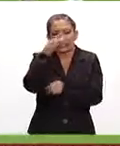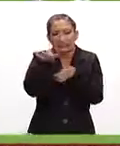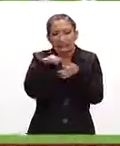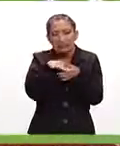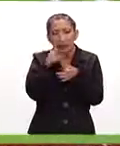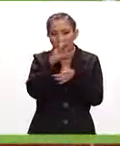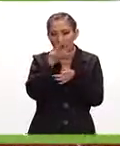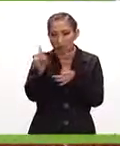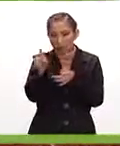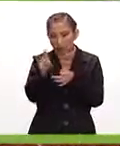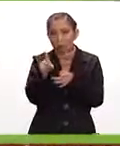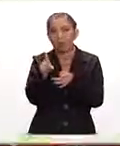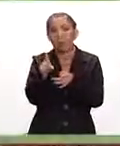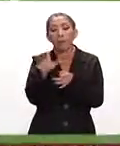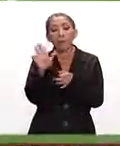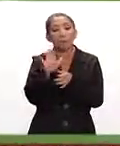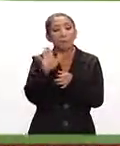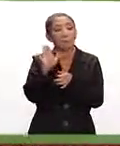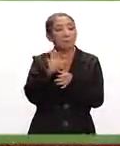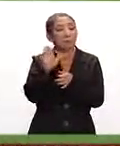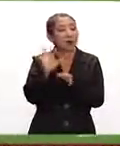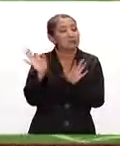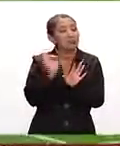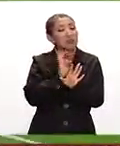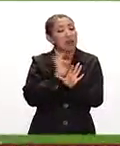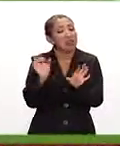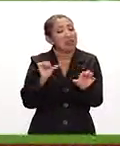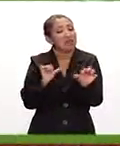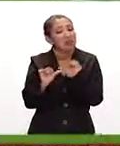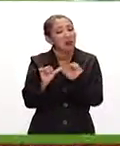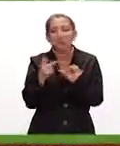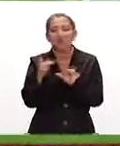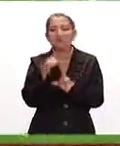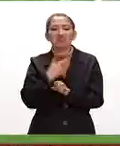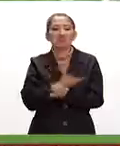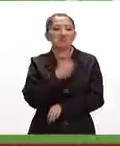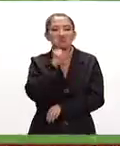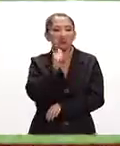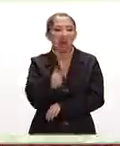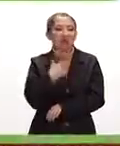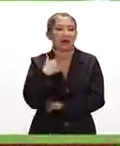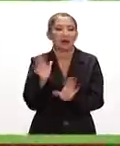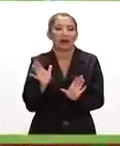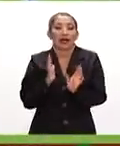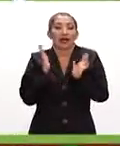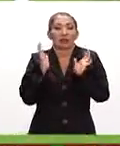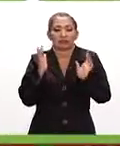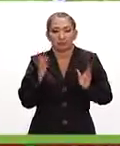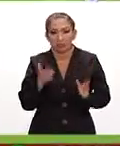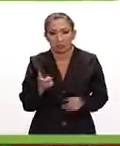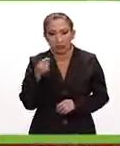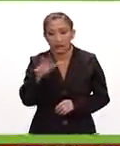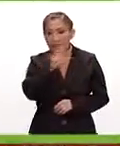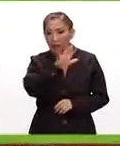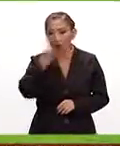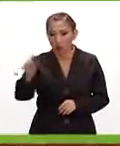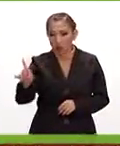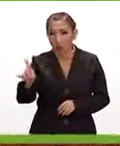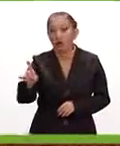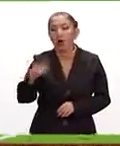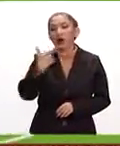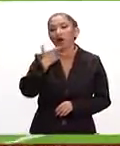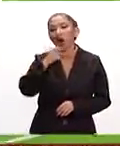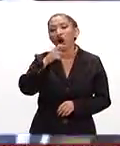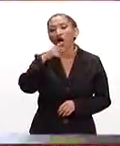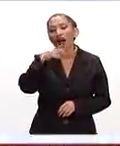marcador, en el 2 por 1. Parecía que podía haber alguna reacción, pero no fue esto más que un espejismo. 5 por 1 y